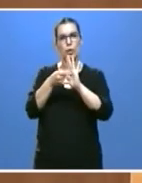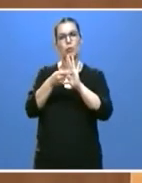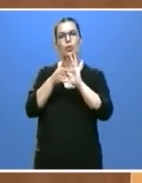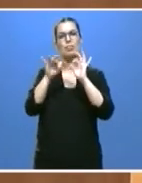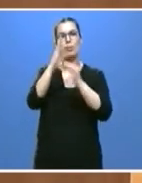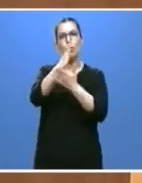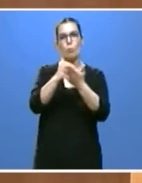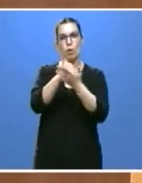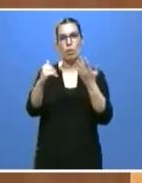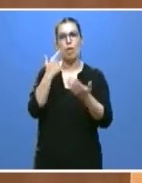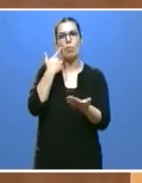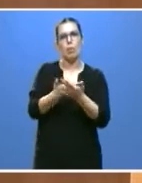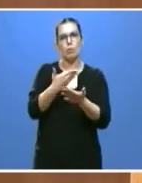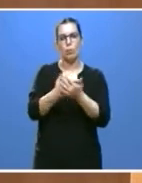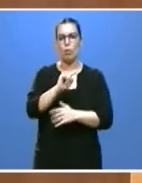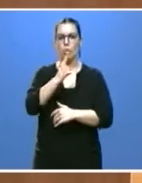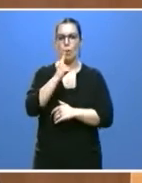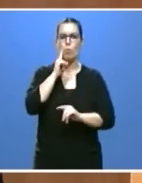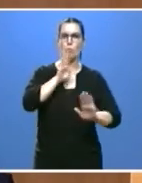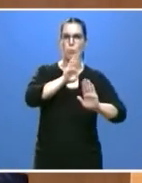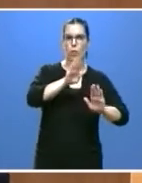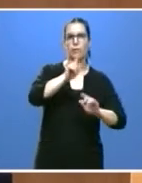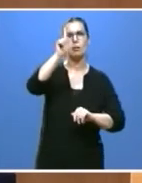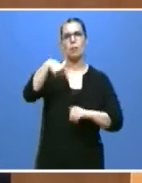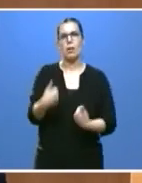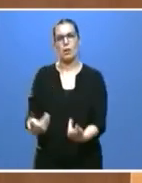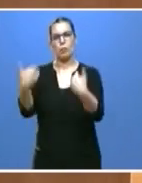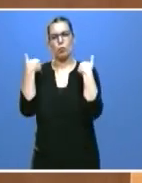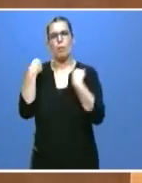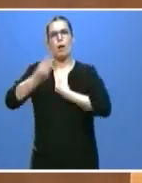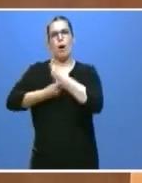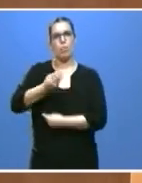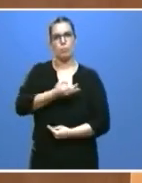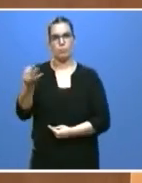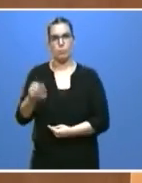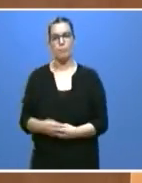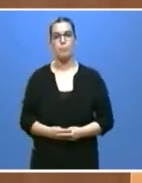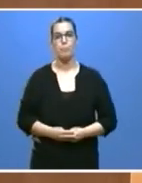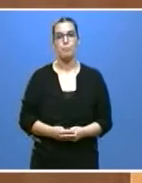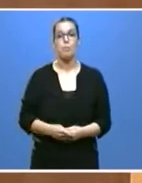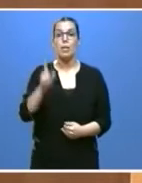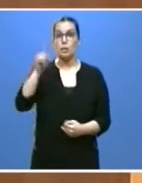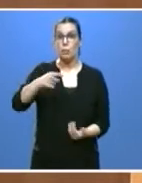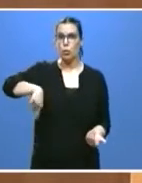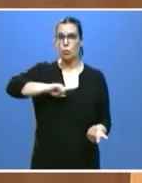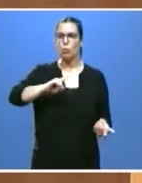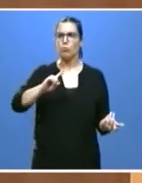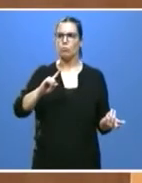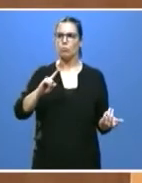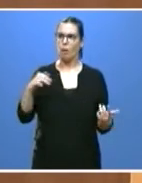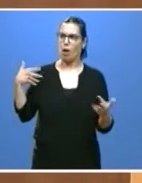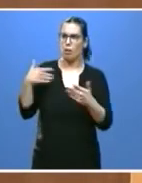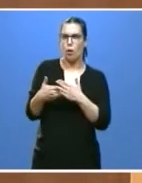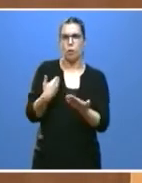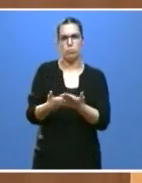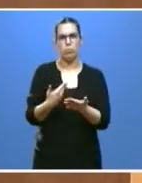por un lado ser prudente, pero por otro lado también ser responsable y eficaz. Y cuando hemos sido capaces de articular entre las